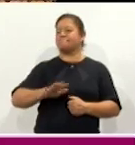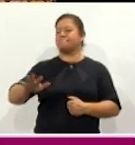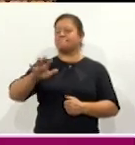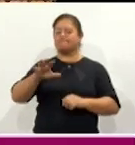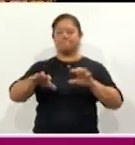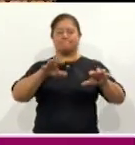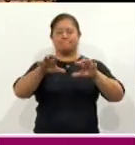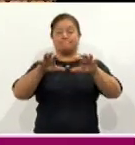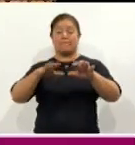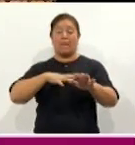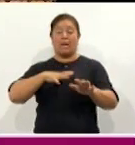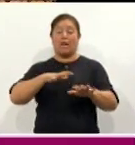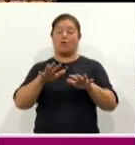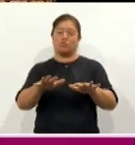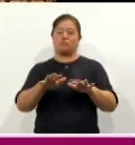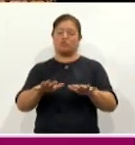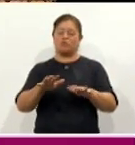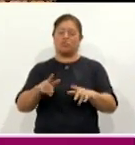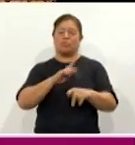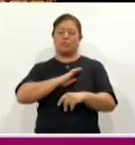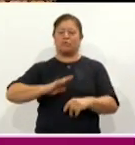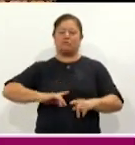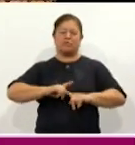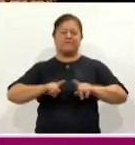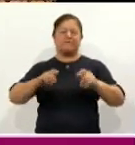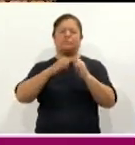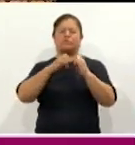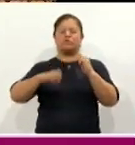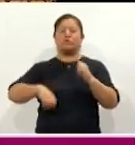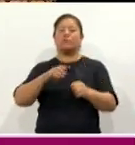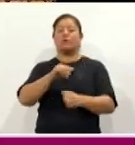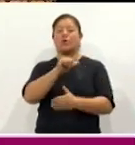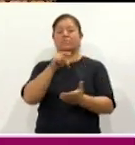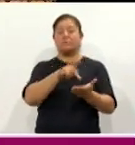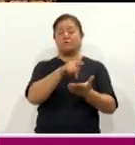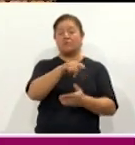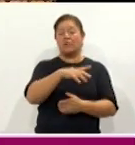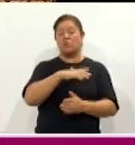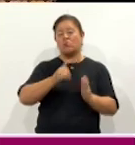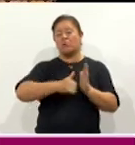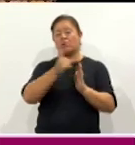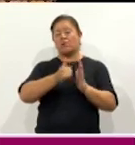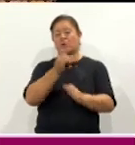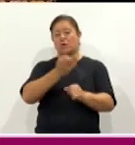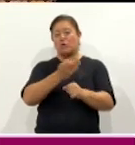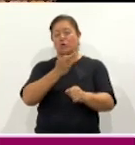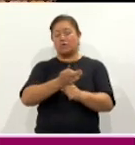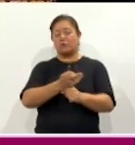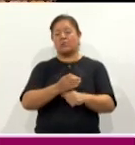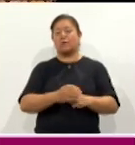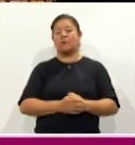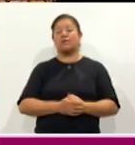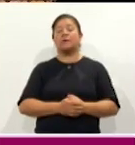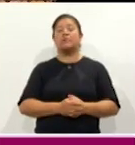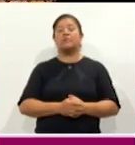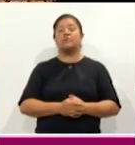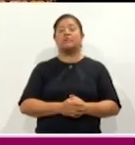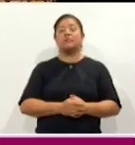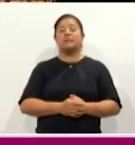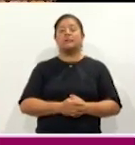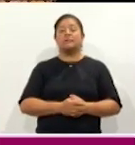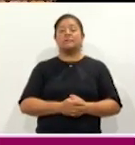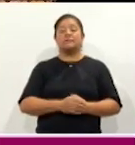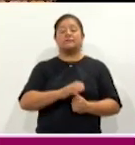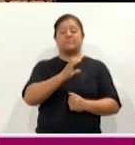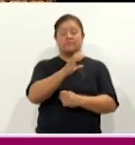en diversos municipios, como son el municipio de Apisaco, donde se está construyendo actualmente el centro deportivo y de